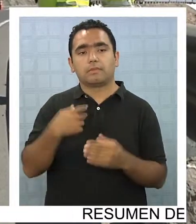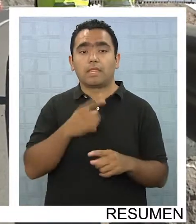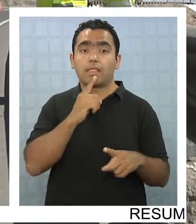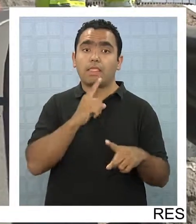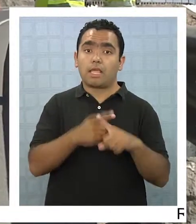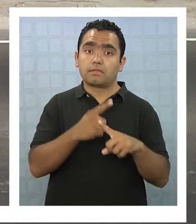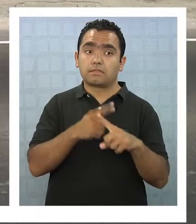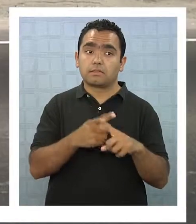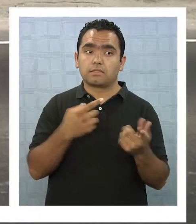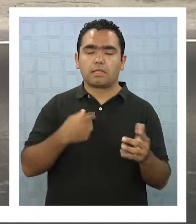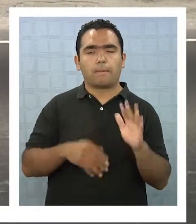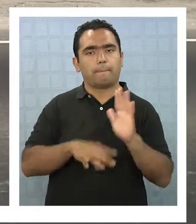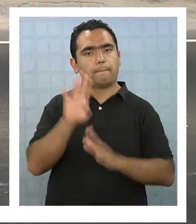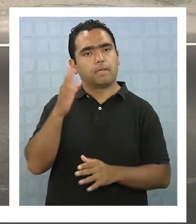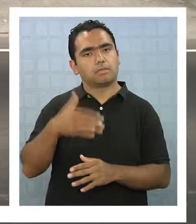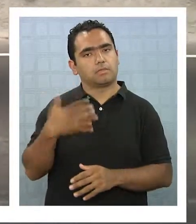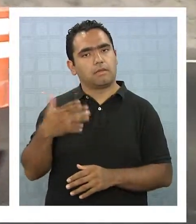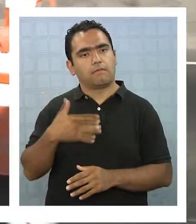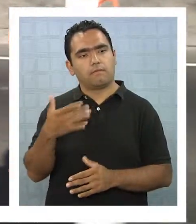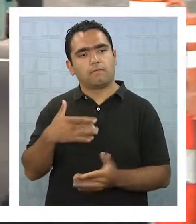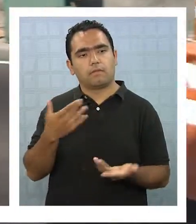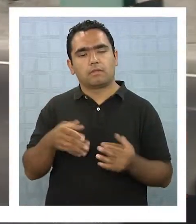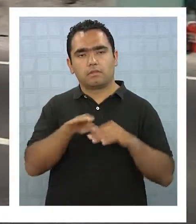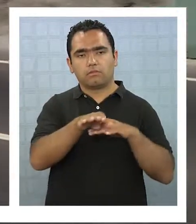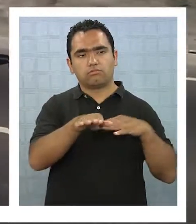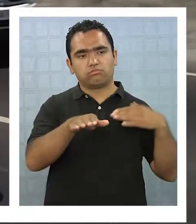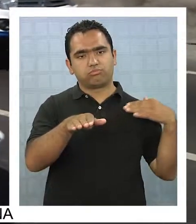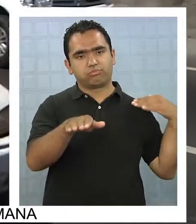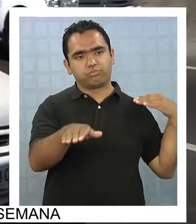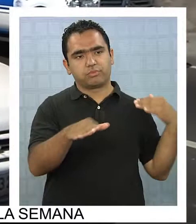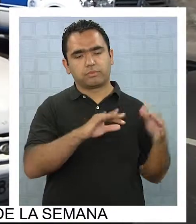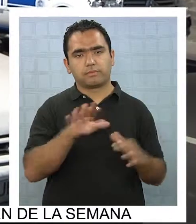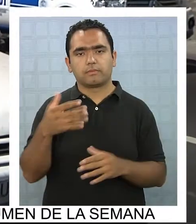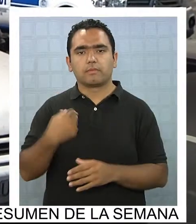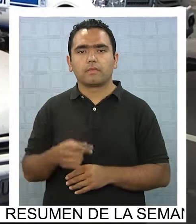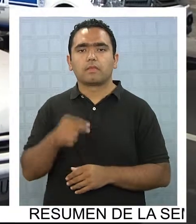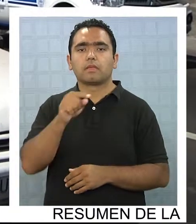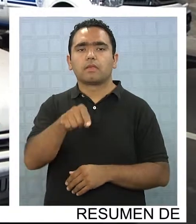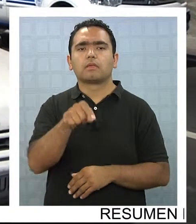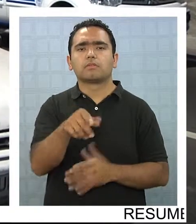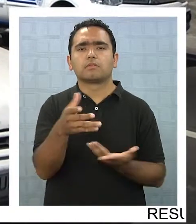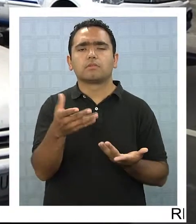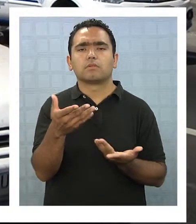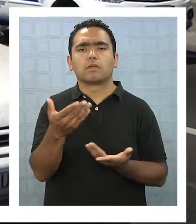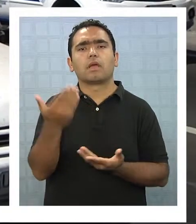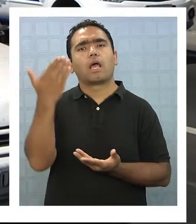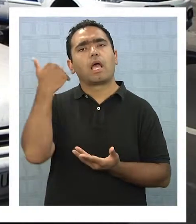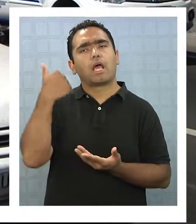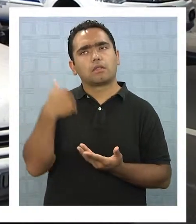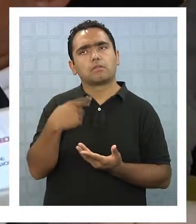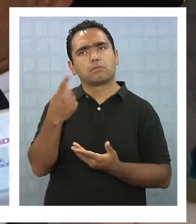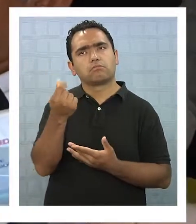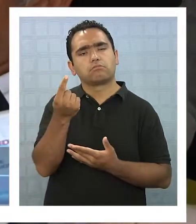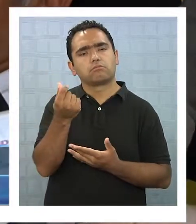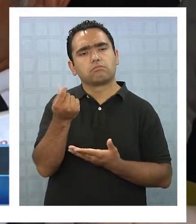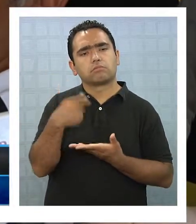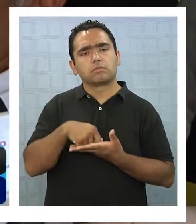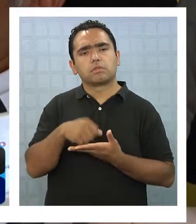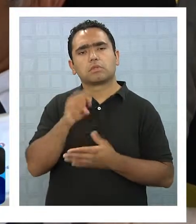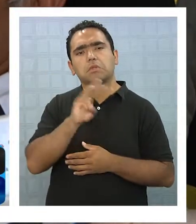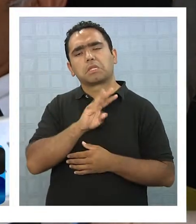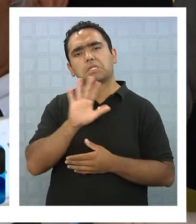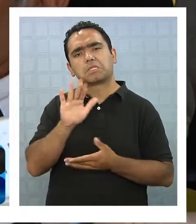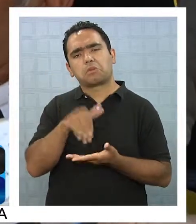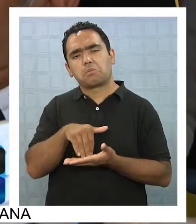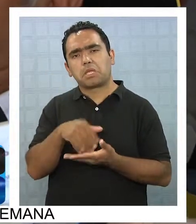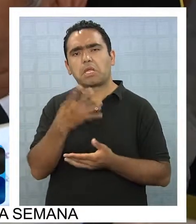taxistas son los más afectados con el congestionamiento vial. Eso me ha costado por lo menos, antes me hacía 35,